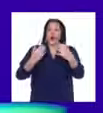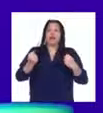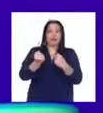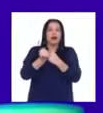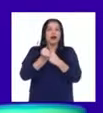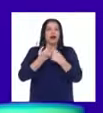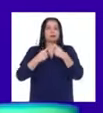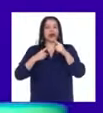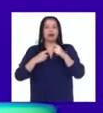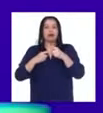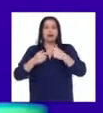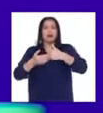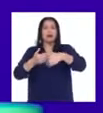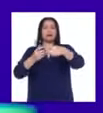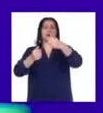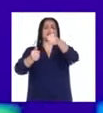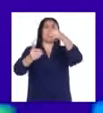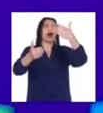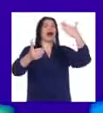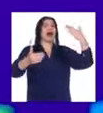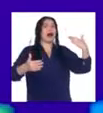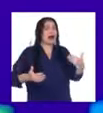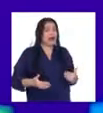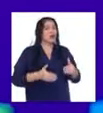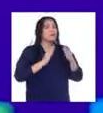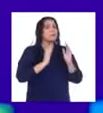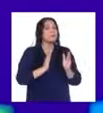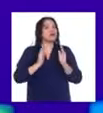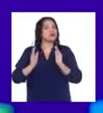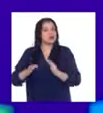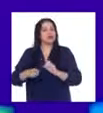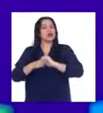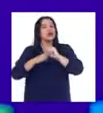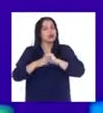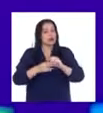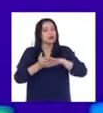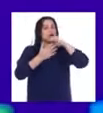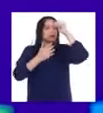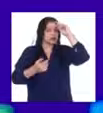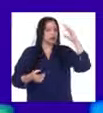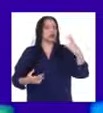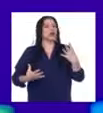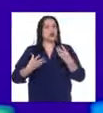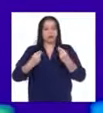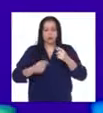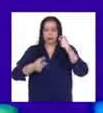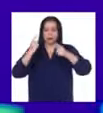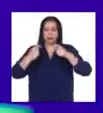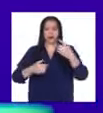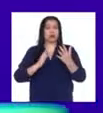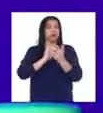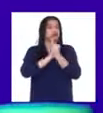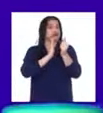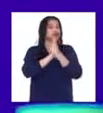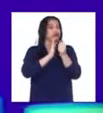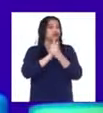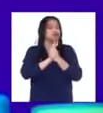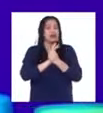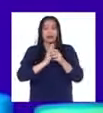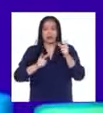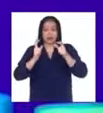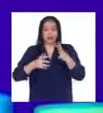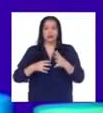para conseguir un triunfo hay un proceso y muchos talentos en este proceso se